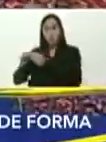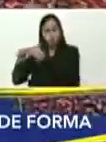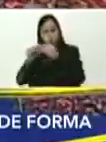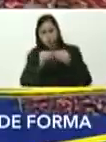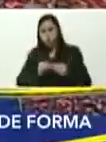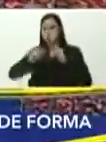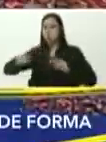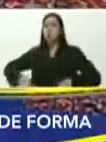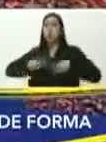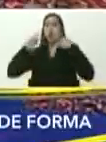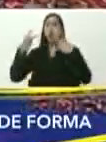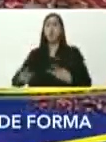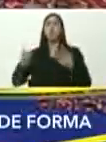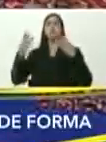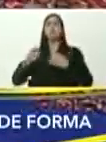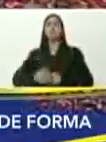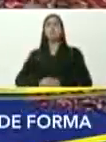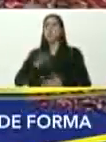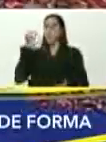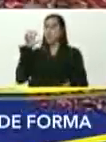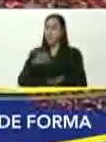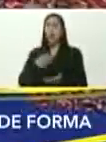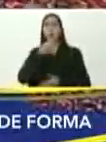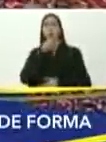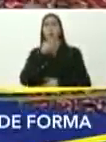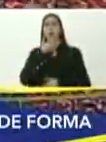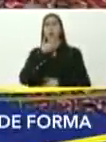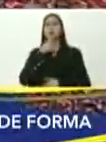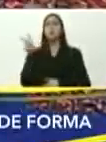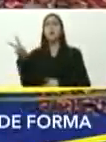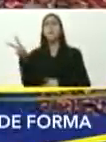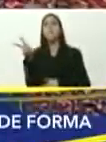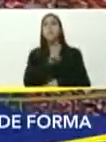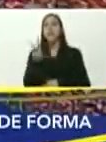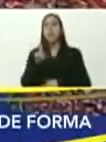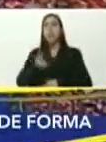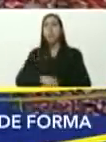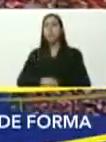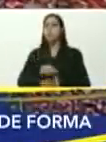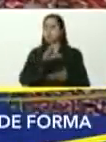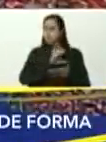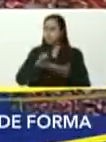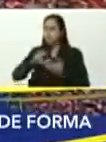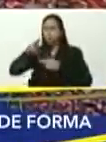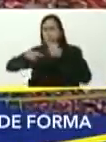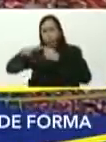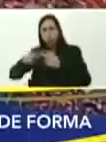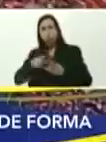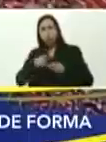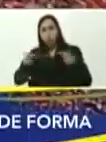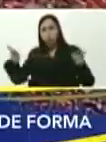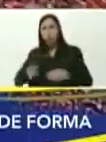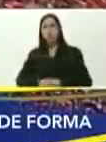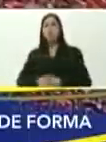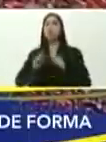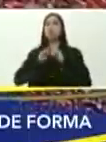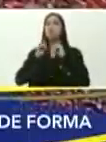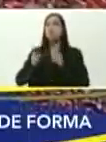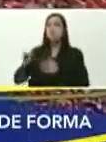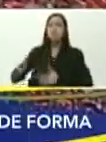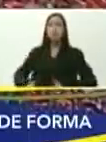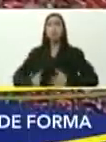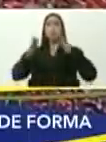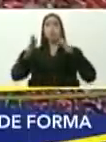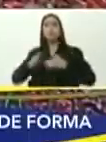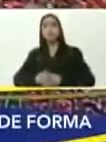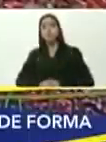moderno, uno de los estados más bonitos del país, con su inversión en obras públicas, autopistas, carreteras,